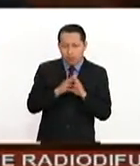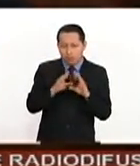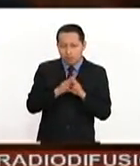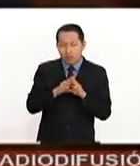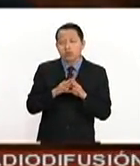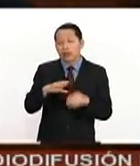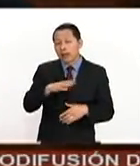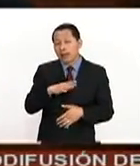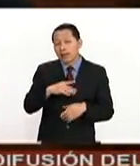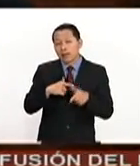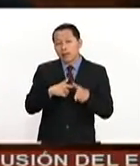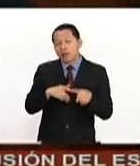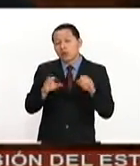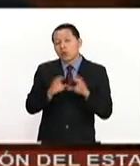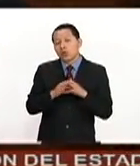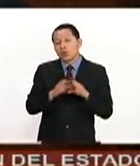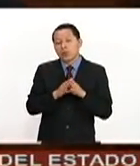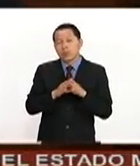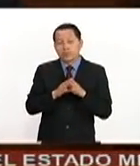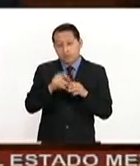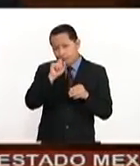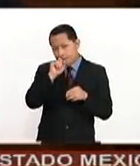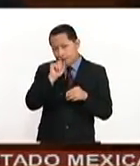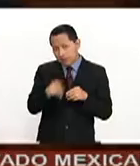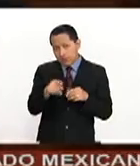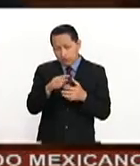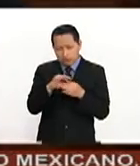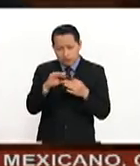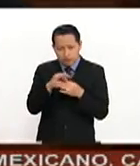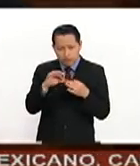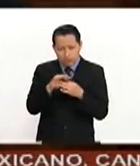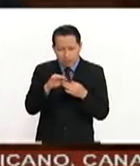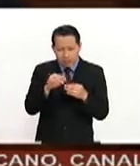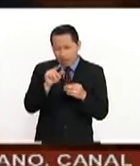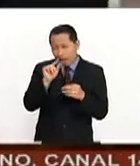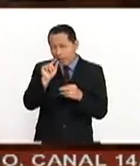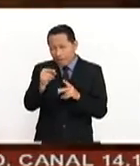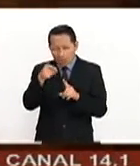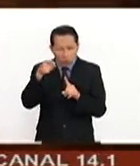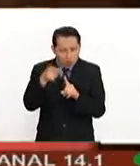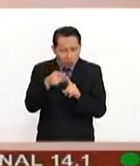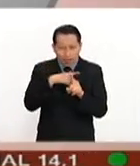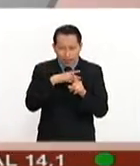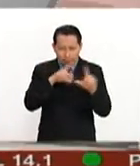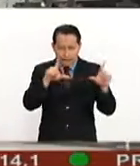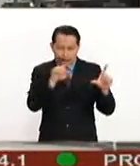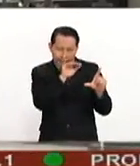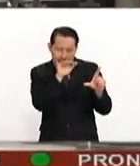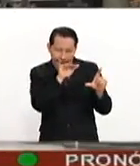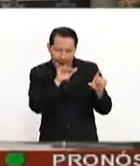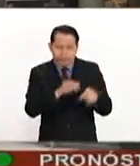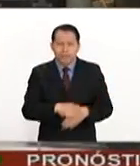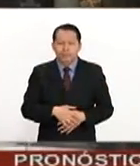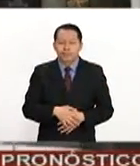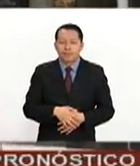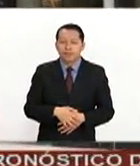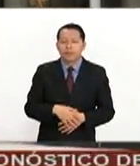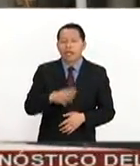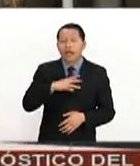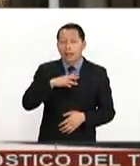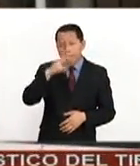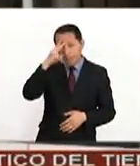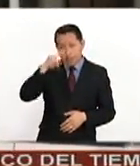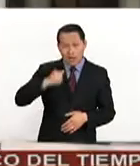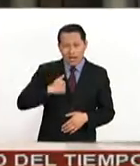digamos en línea y poco se apartó del teleprompter. Nuestro corresponsal de